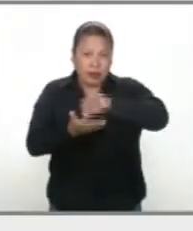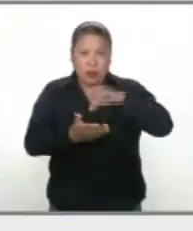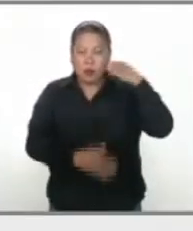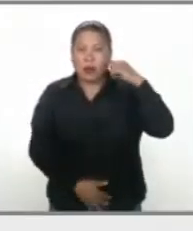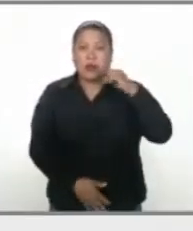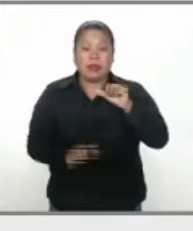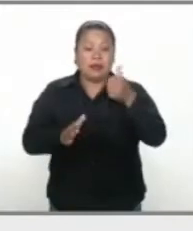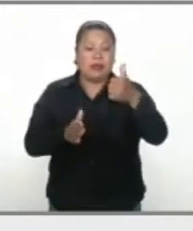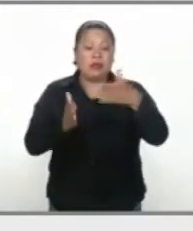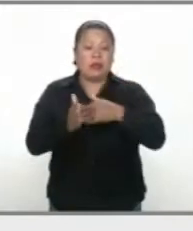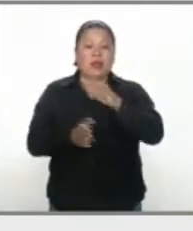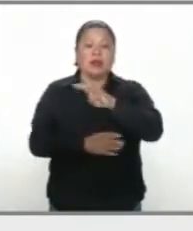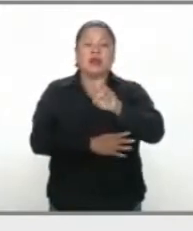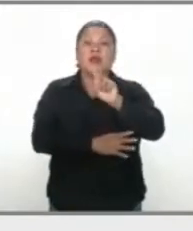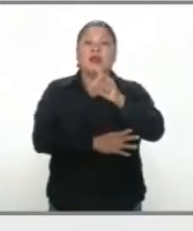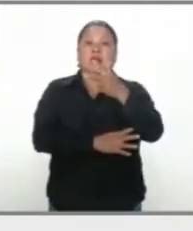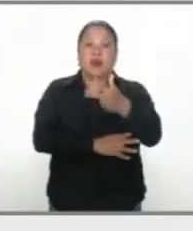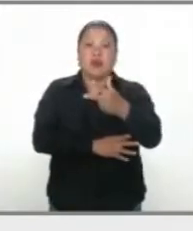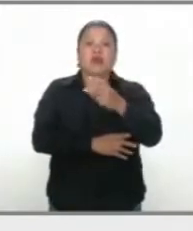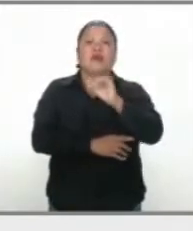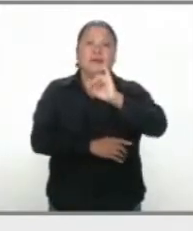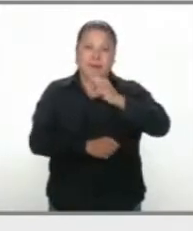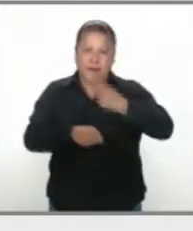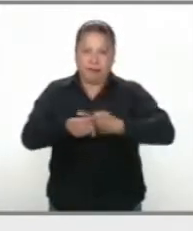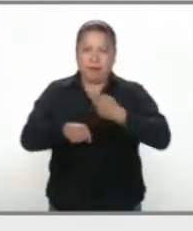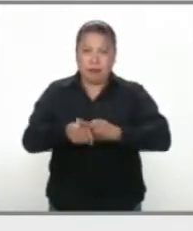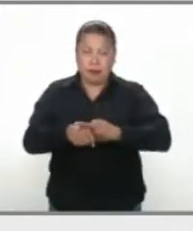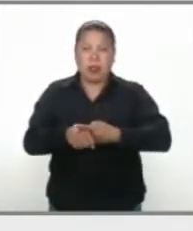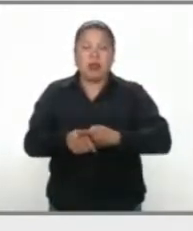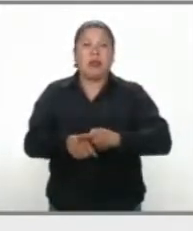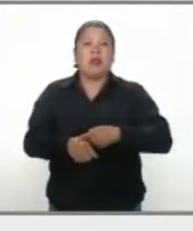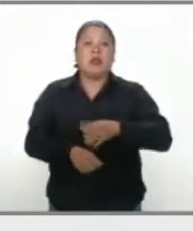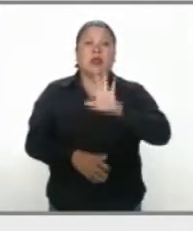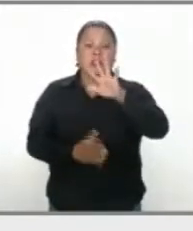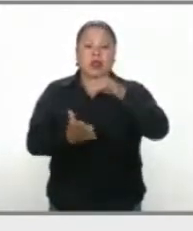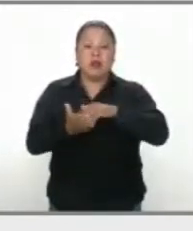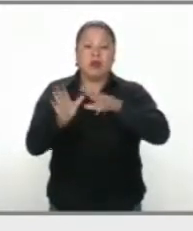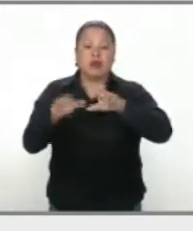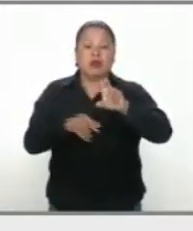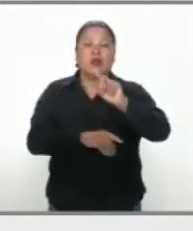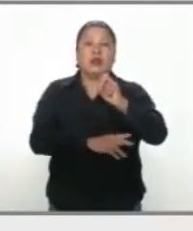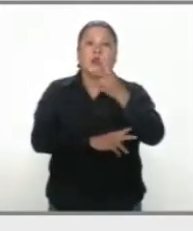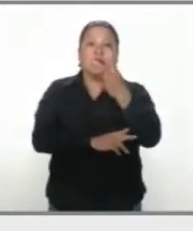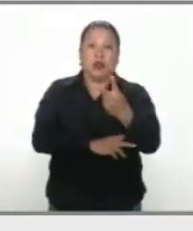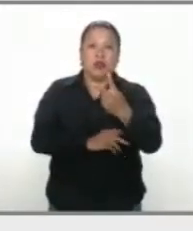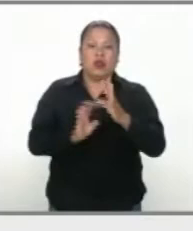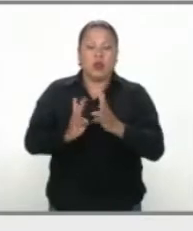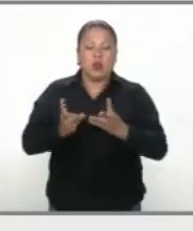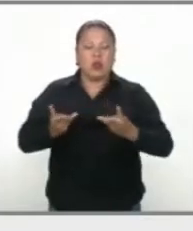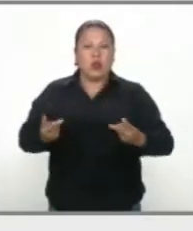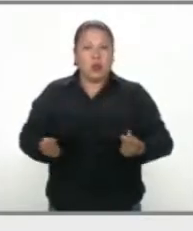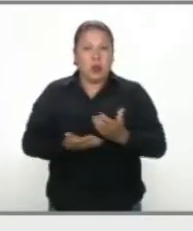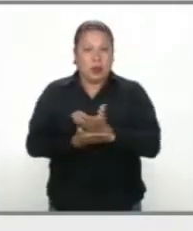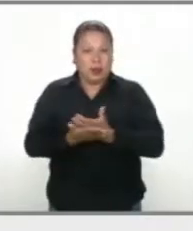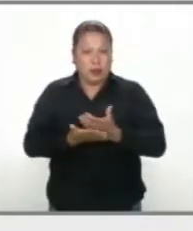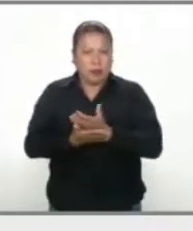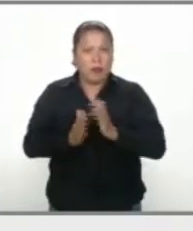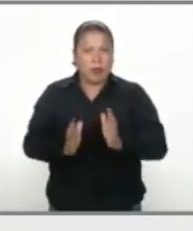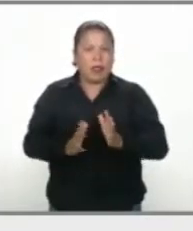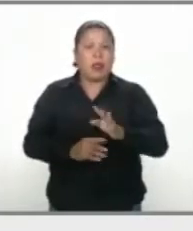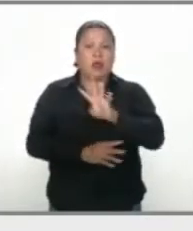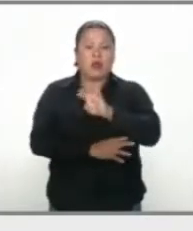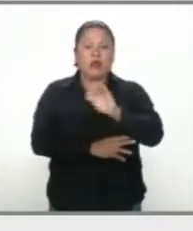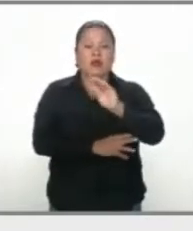.638 casos confirmados, 5.832 recuperados y 459